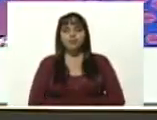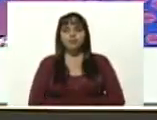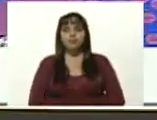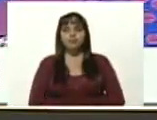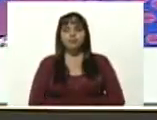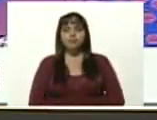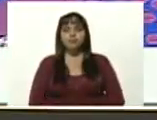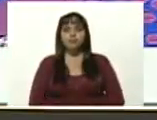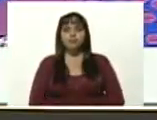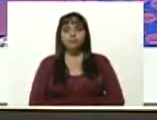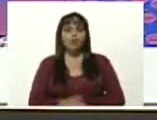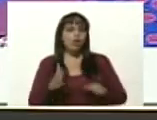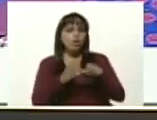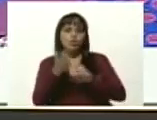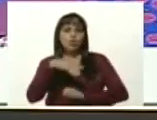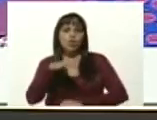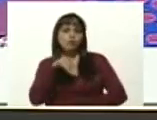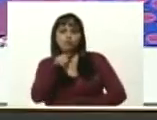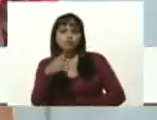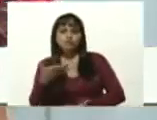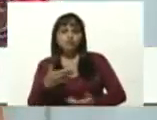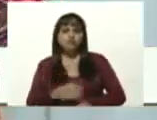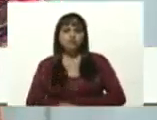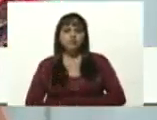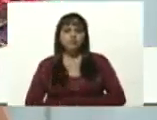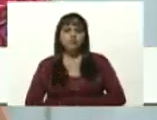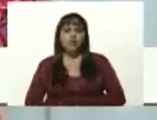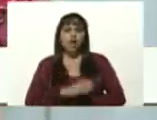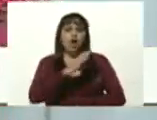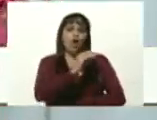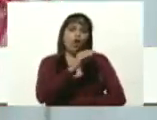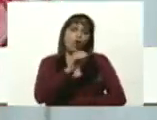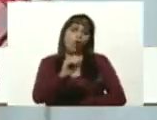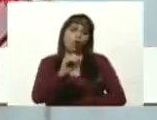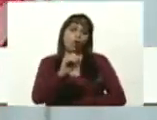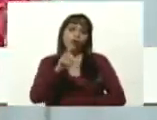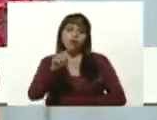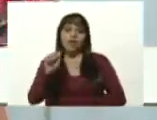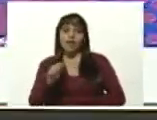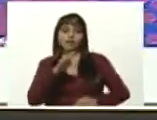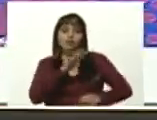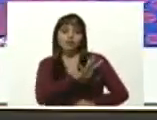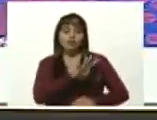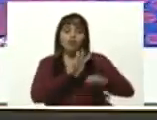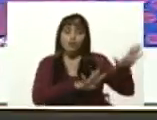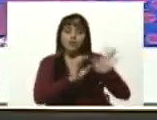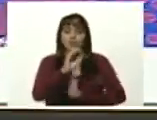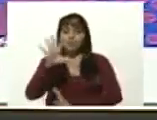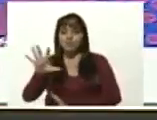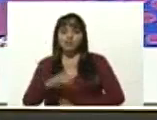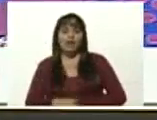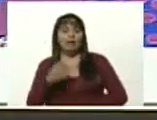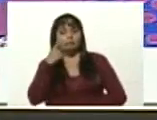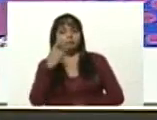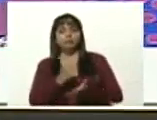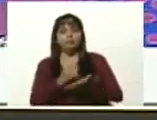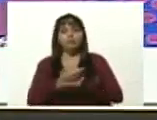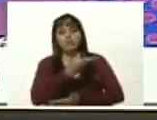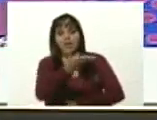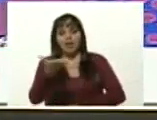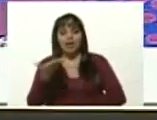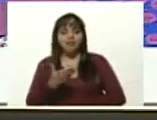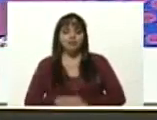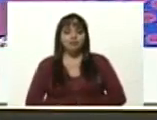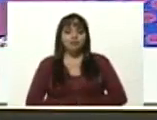¿Y de dónde eres tú? De la Cota 905. Bueno, para que ustedes vean que la Cota 905 y la